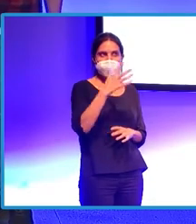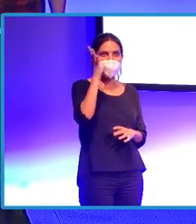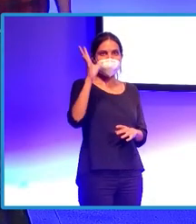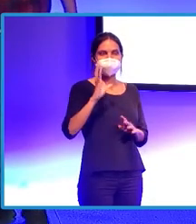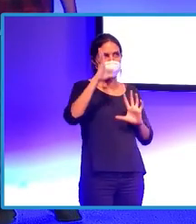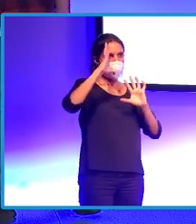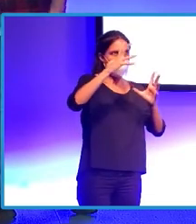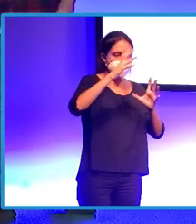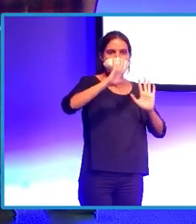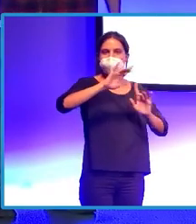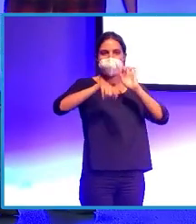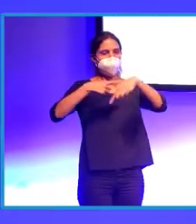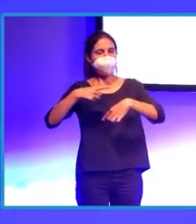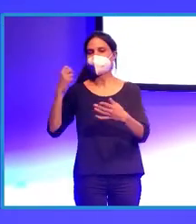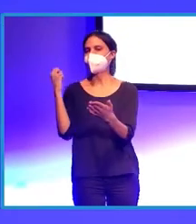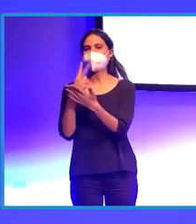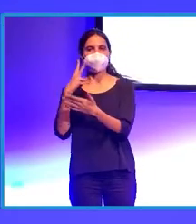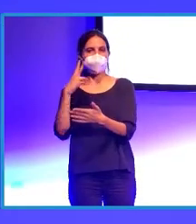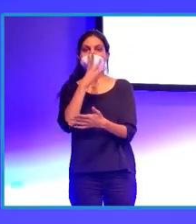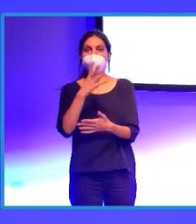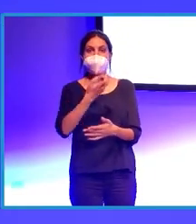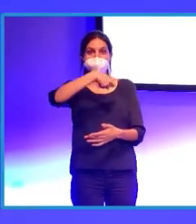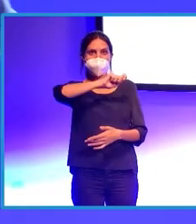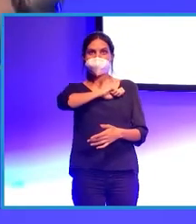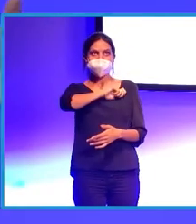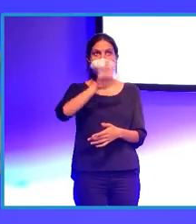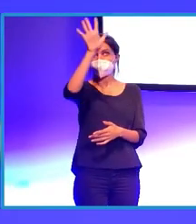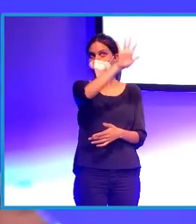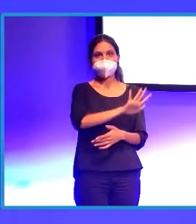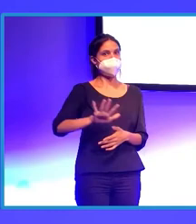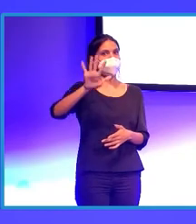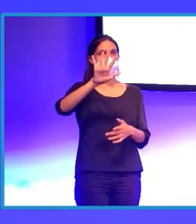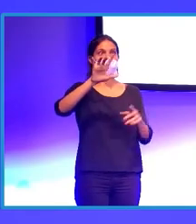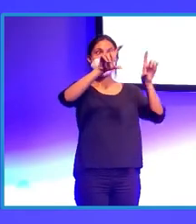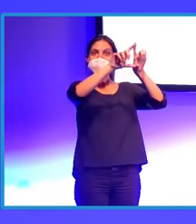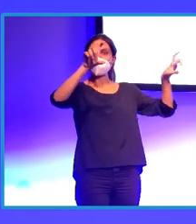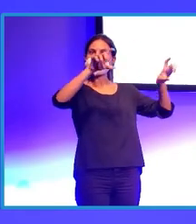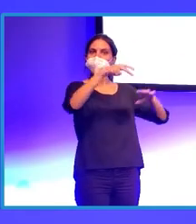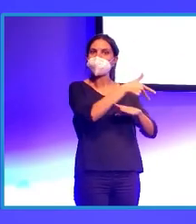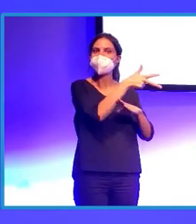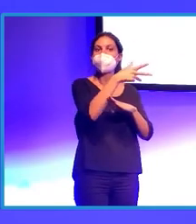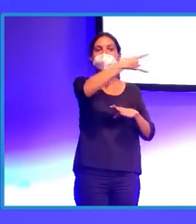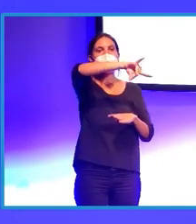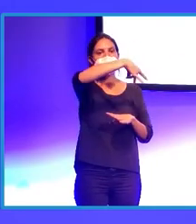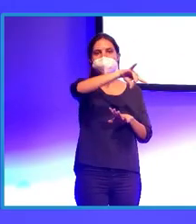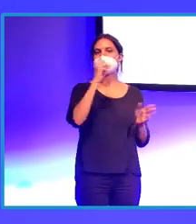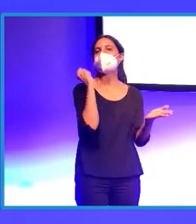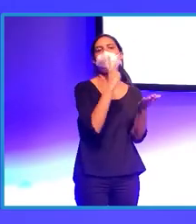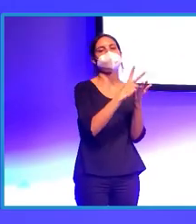un reto. Porque somos la única televisión en España, o la única productora en España que ha apostado por este formato.